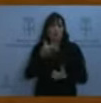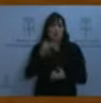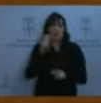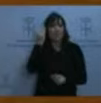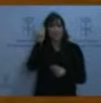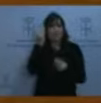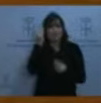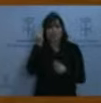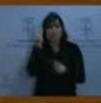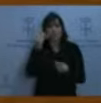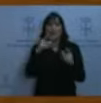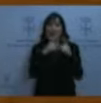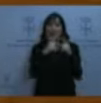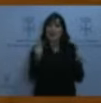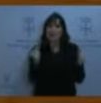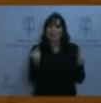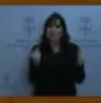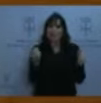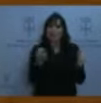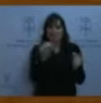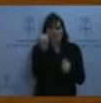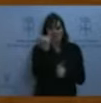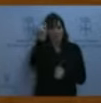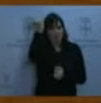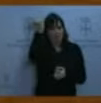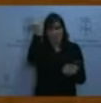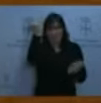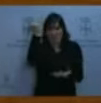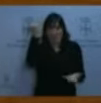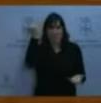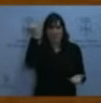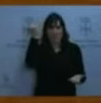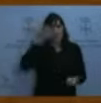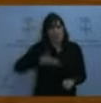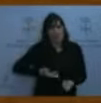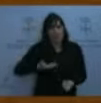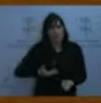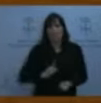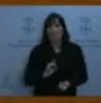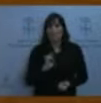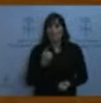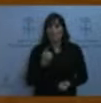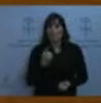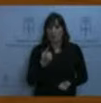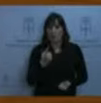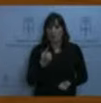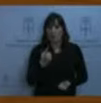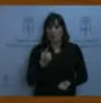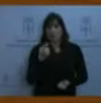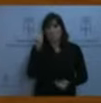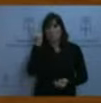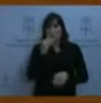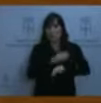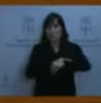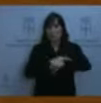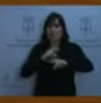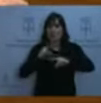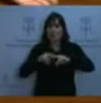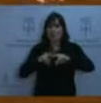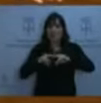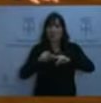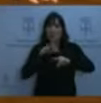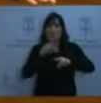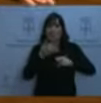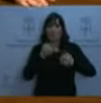iniciativa. Hay que tener una iniciativa importante, en primer lugar, y creo que el Gobierno del Principado lo ha hecho en rechazar las consecuencias que estas dos leyes tienen